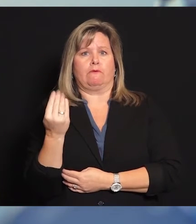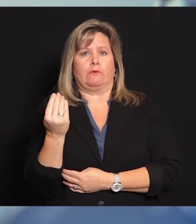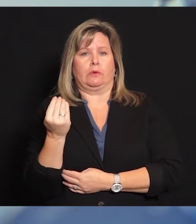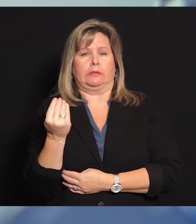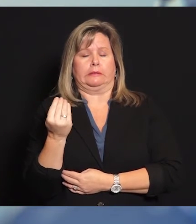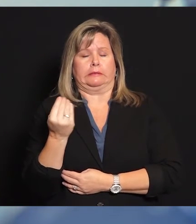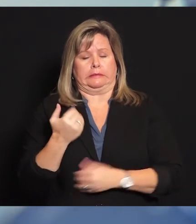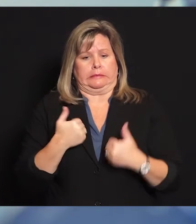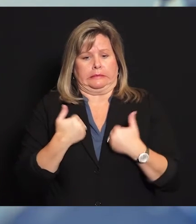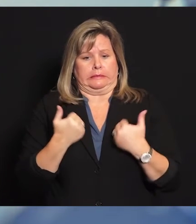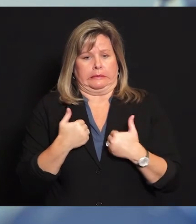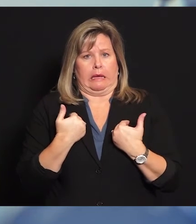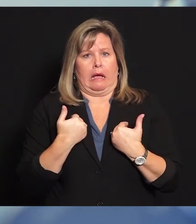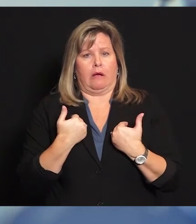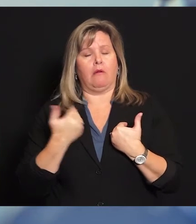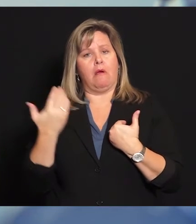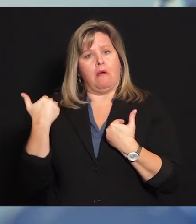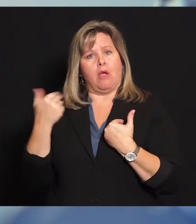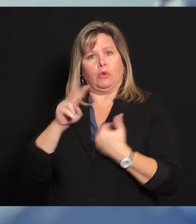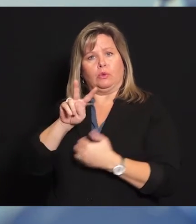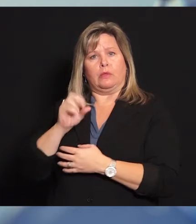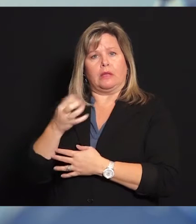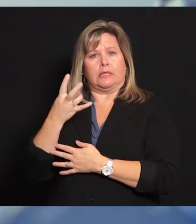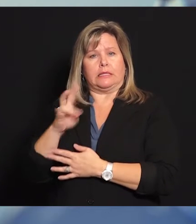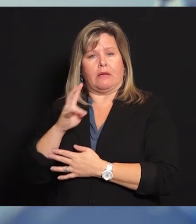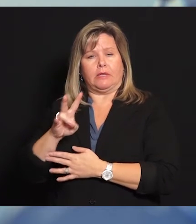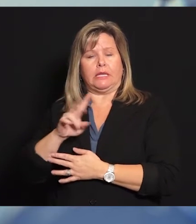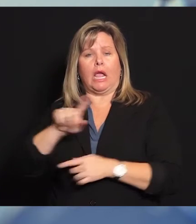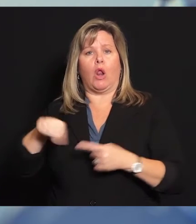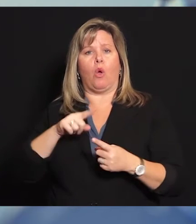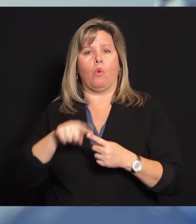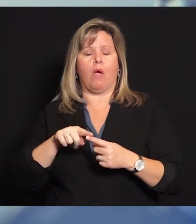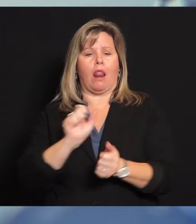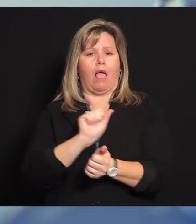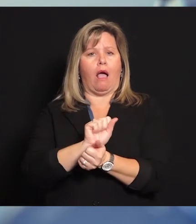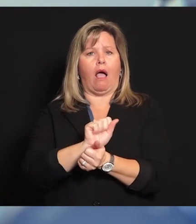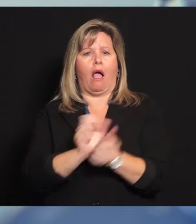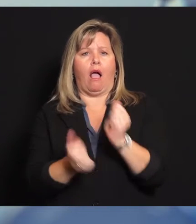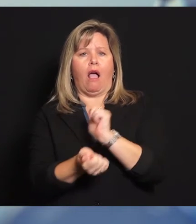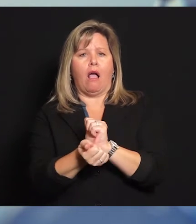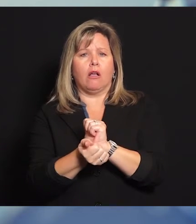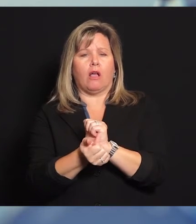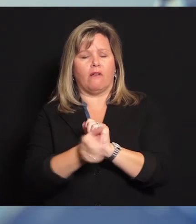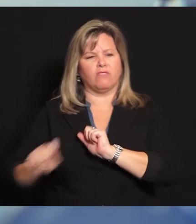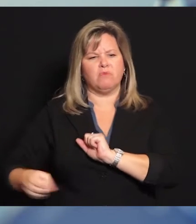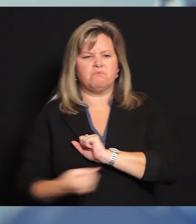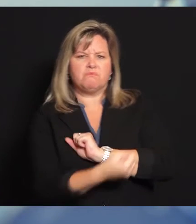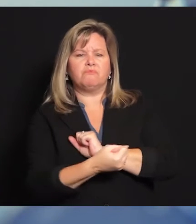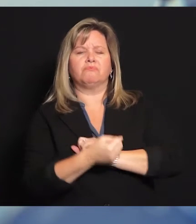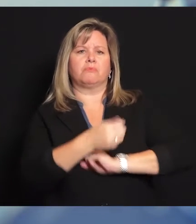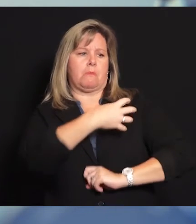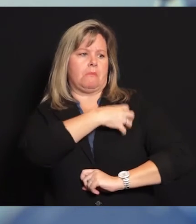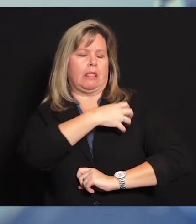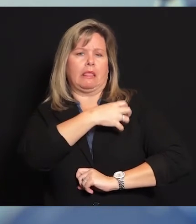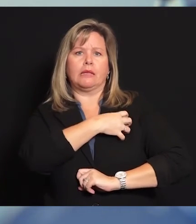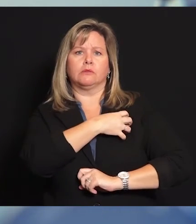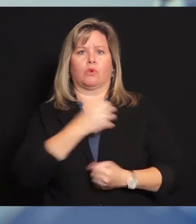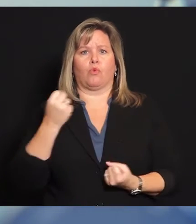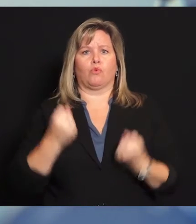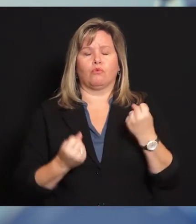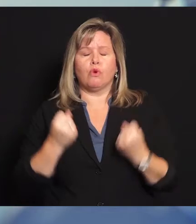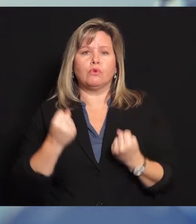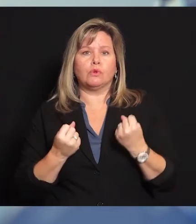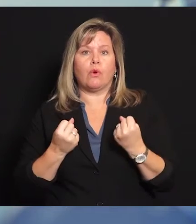la pusieron en esposas y la puso en la parte trasera de un crucero. La indignación por el incidente